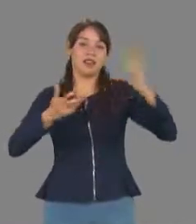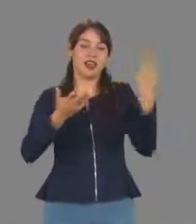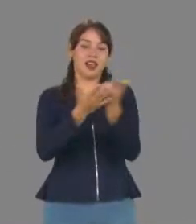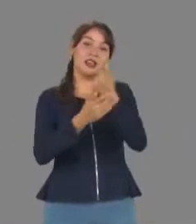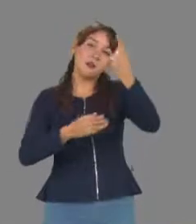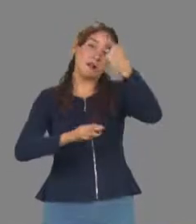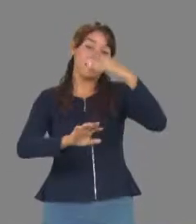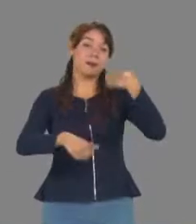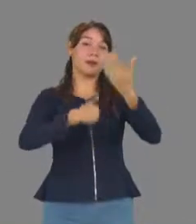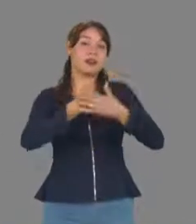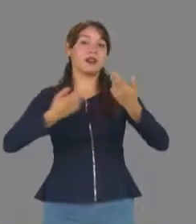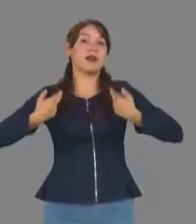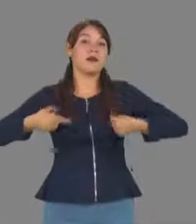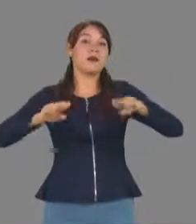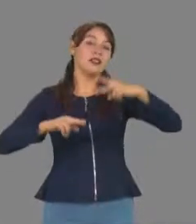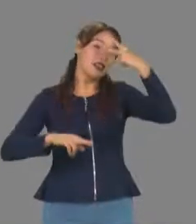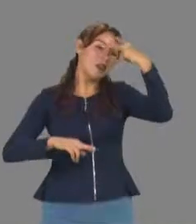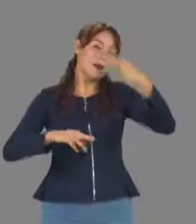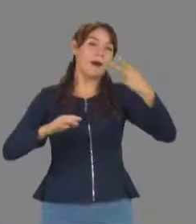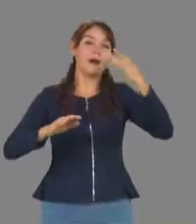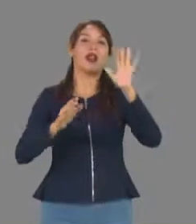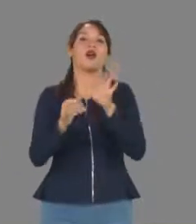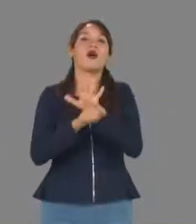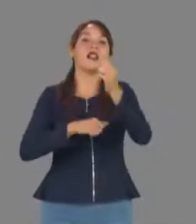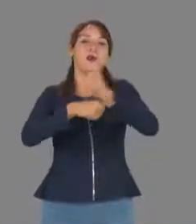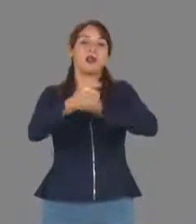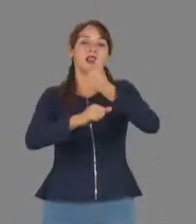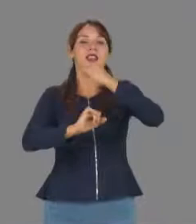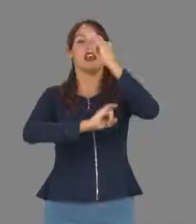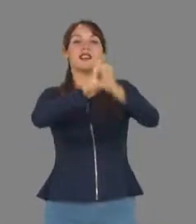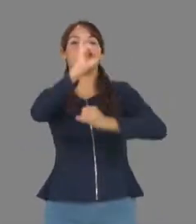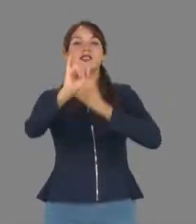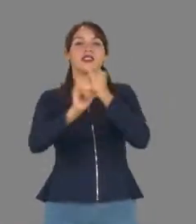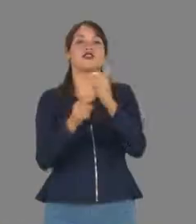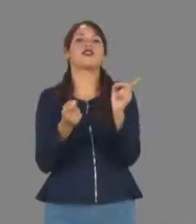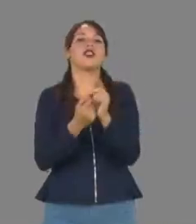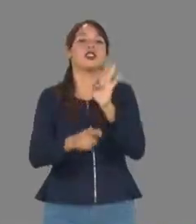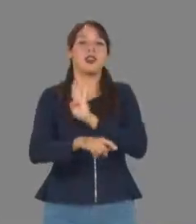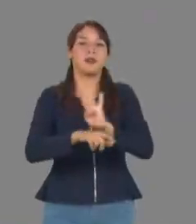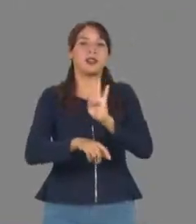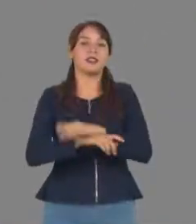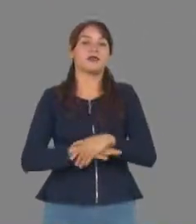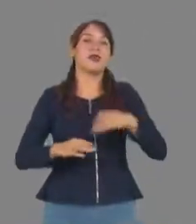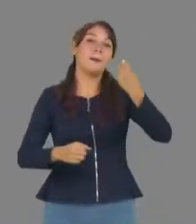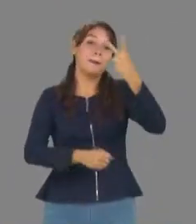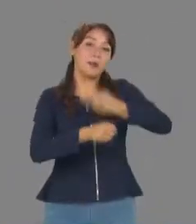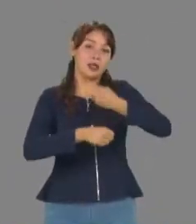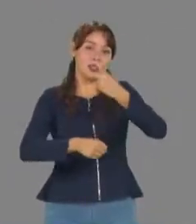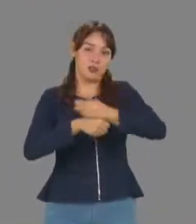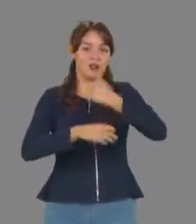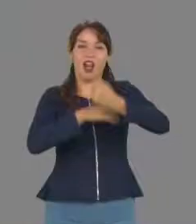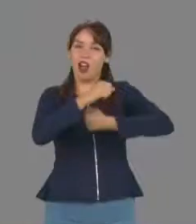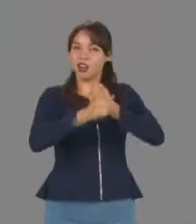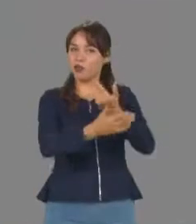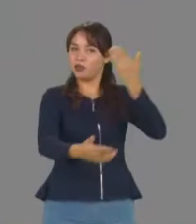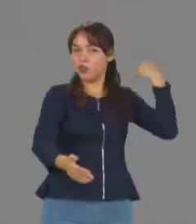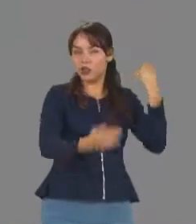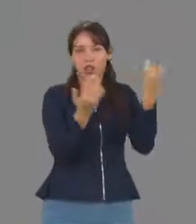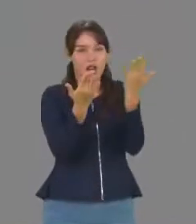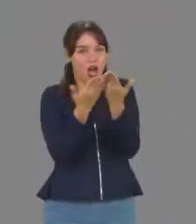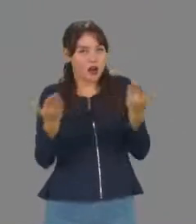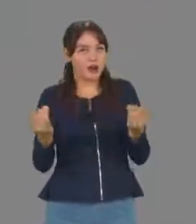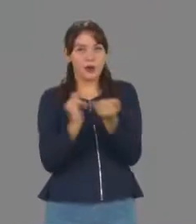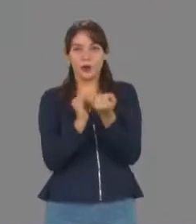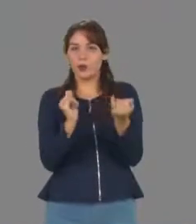representar a México en el Certamen Internacional en Brasil. Por segundo año consecutivo, la Universidad